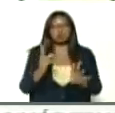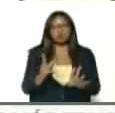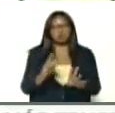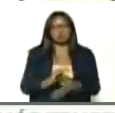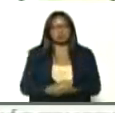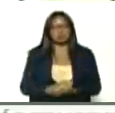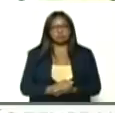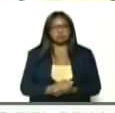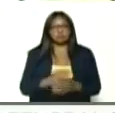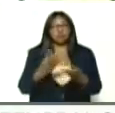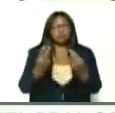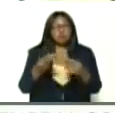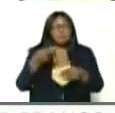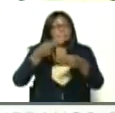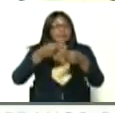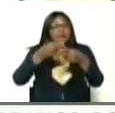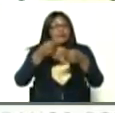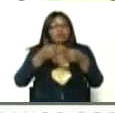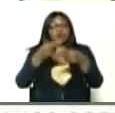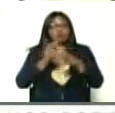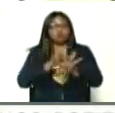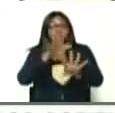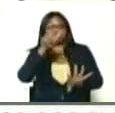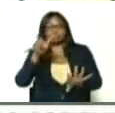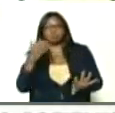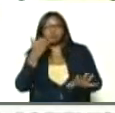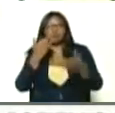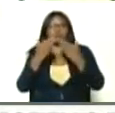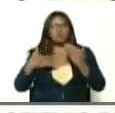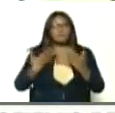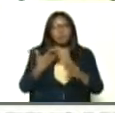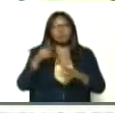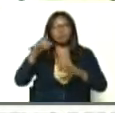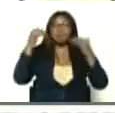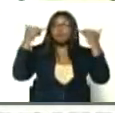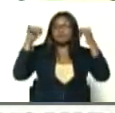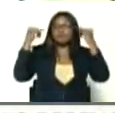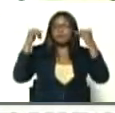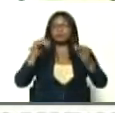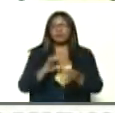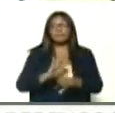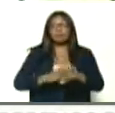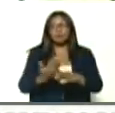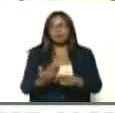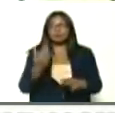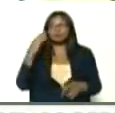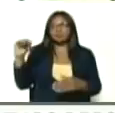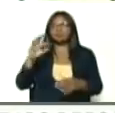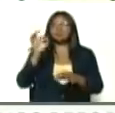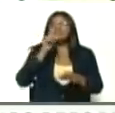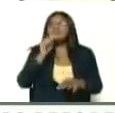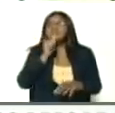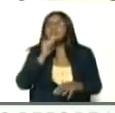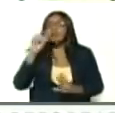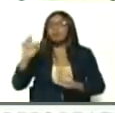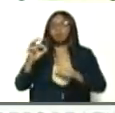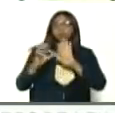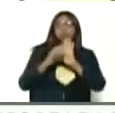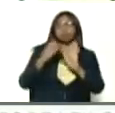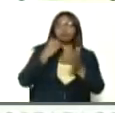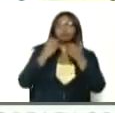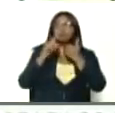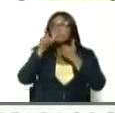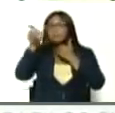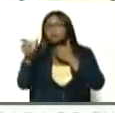verdad en la mano, sobre la mesa, la verdad, porque, a uno lo contagia, ¿a quién contagia a uno? Una persona de tu